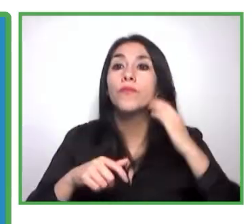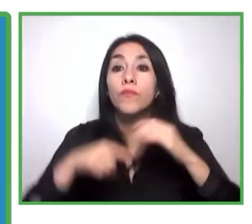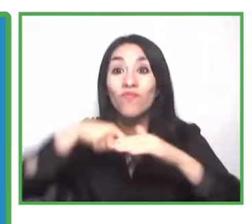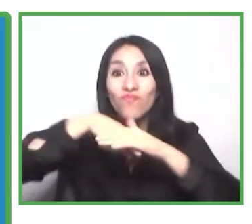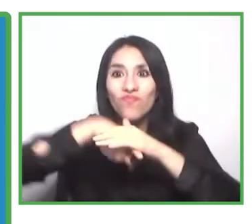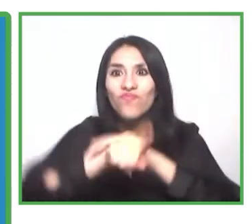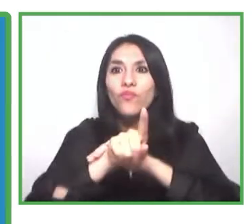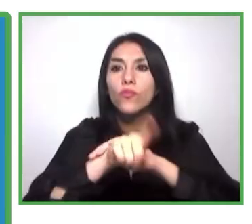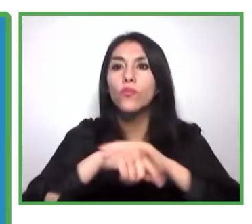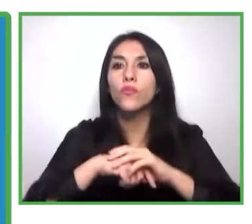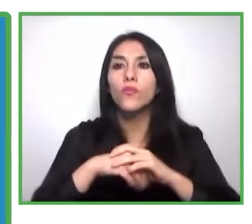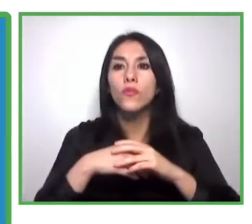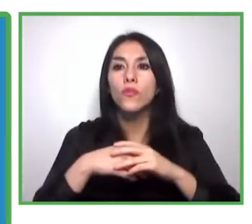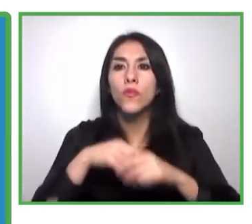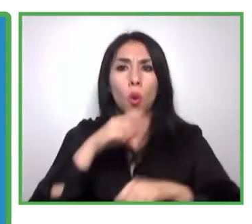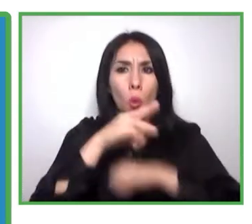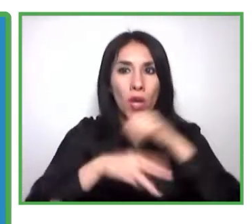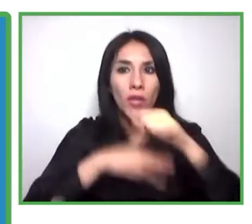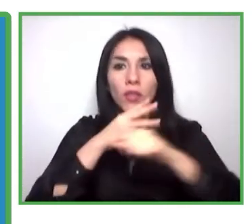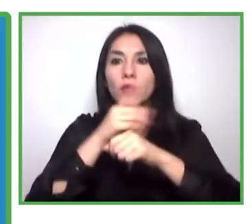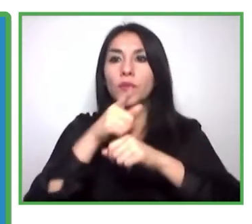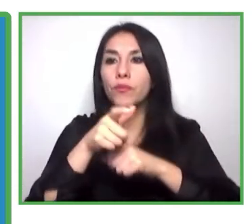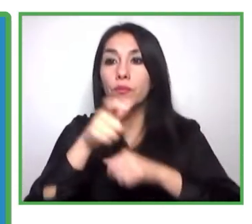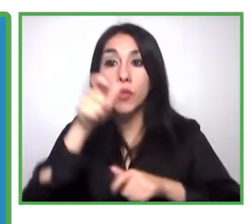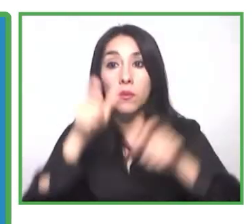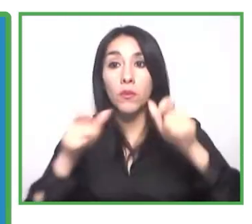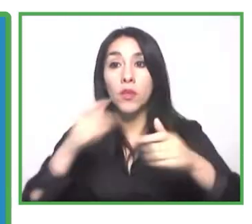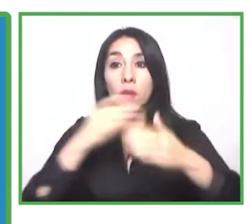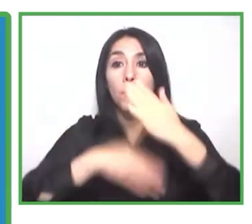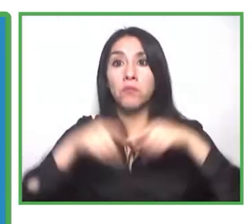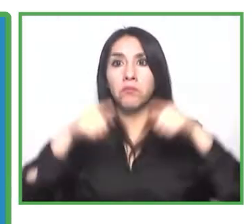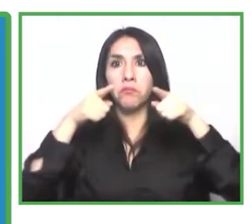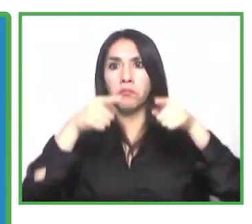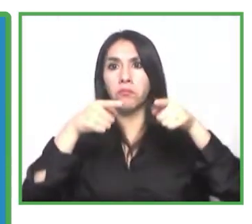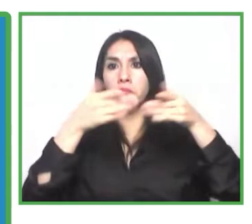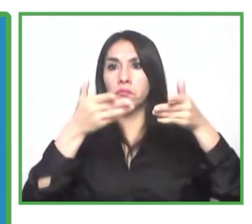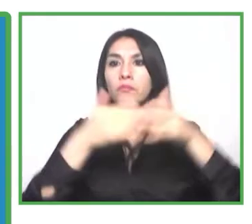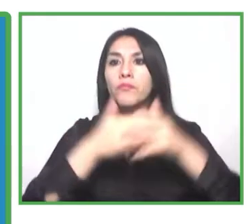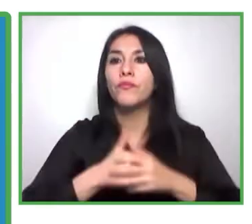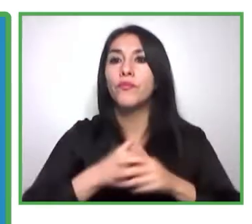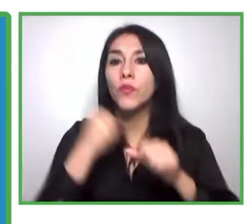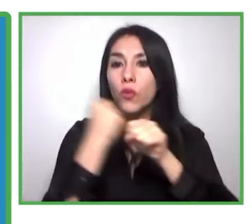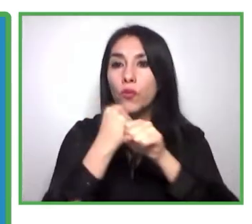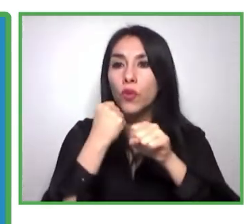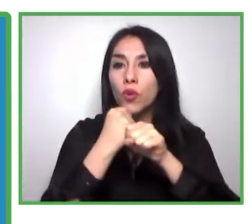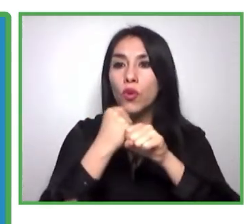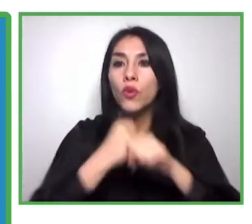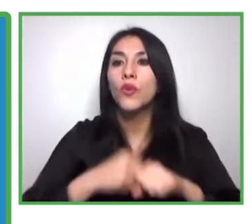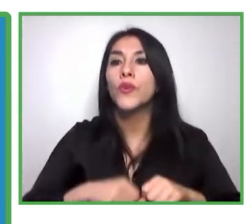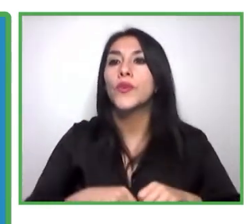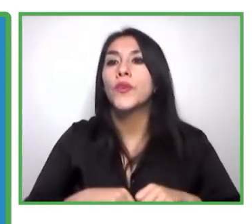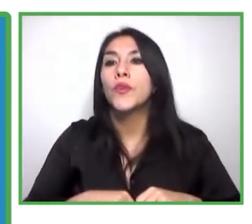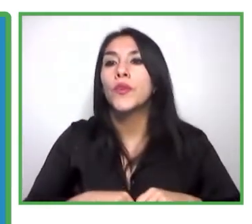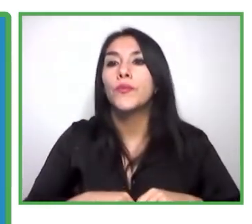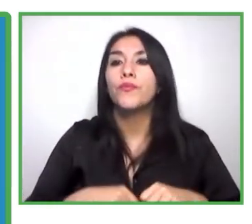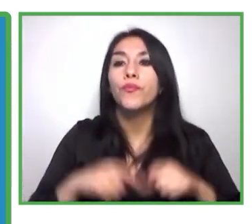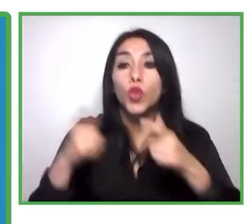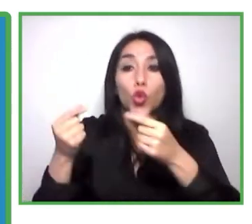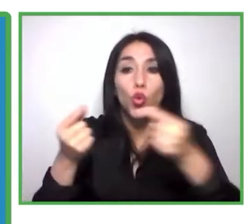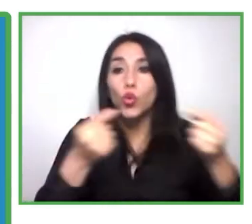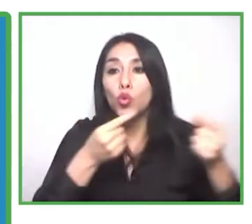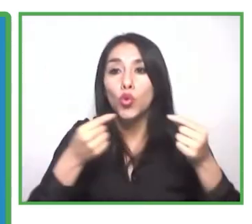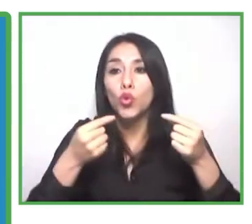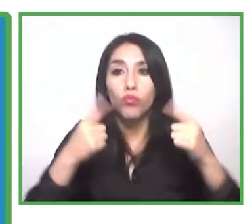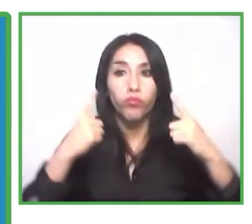importante número de trabajadores, que además genera un impacto social en la economía nacional muy importante